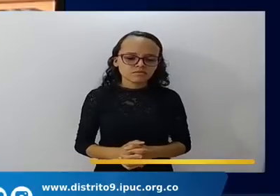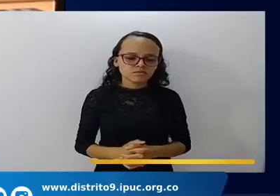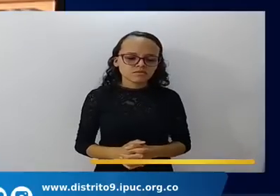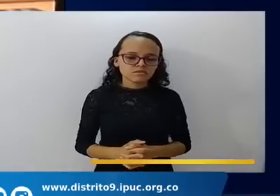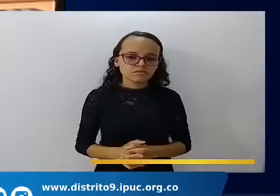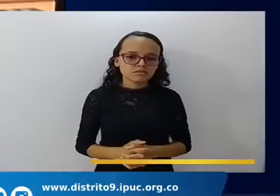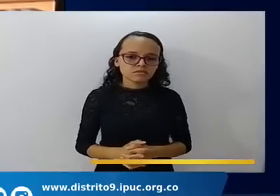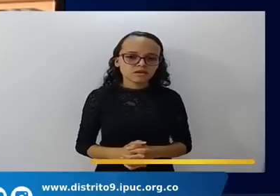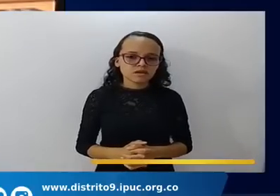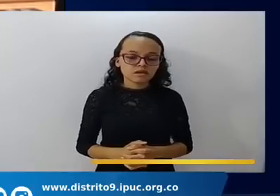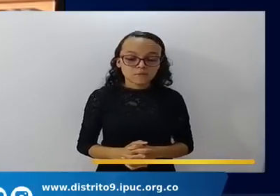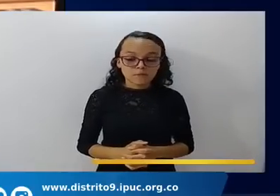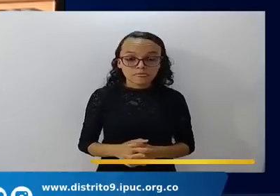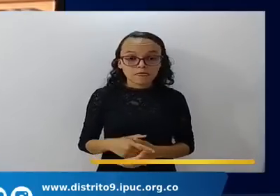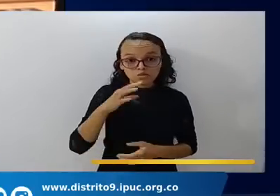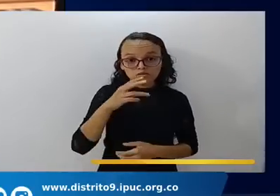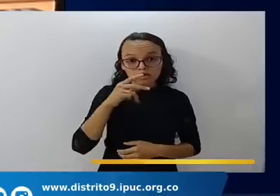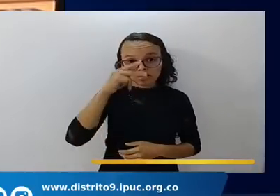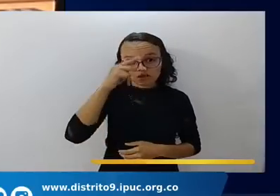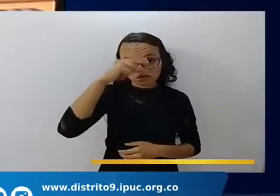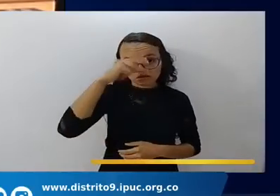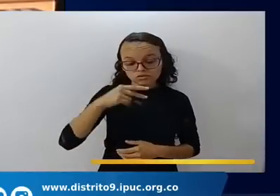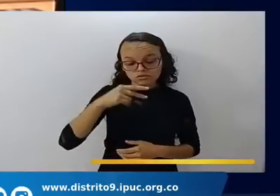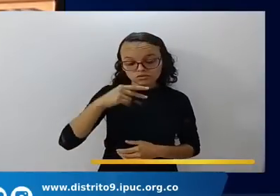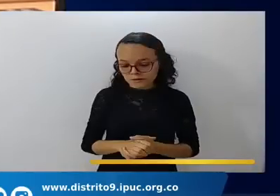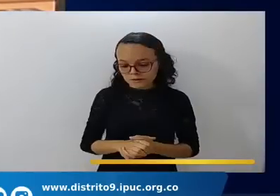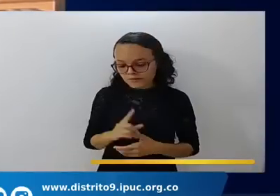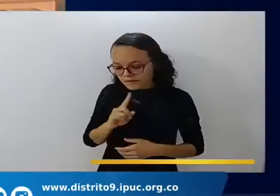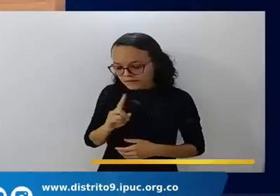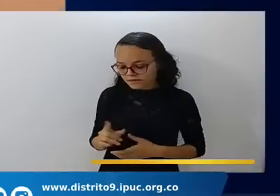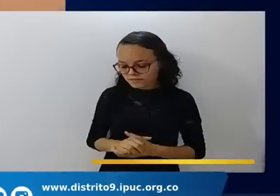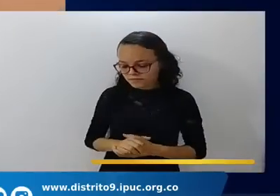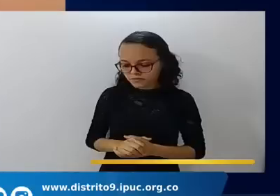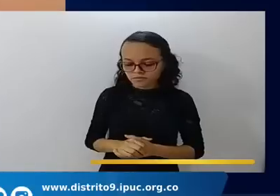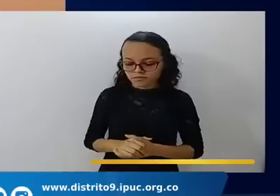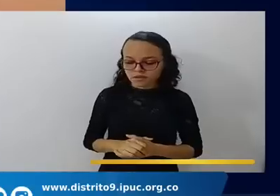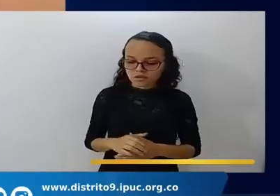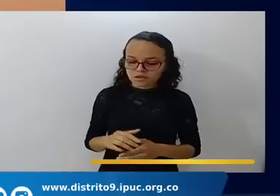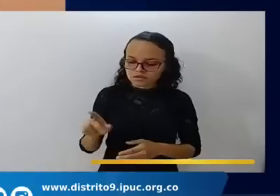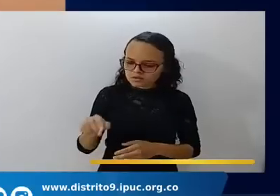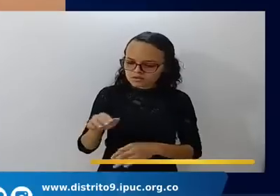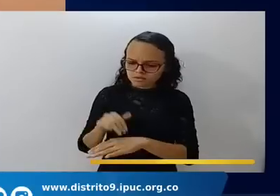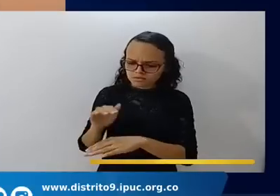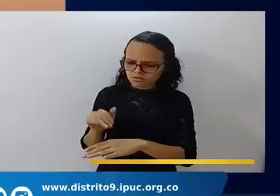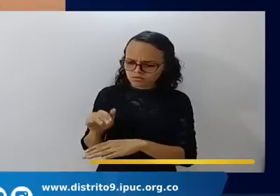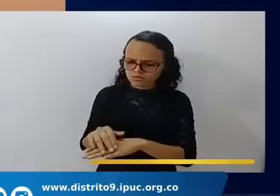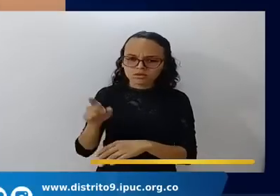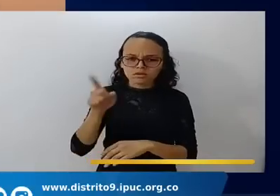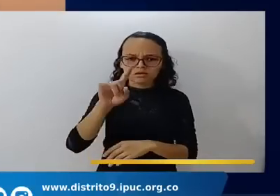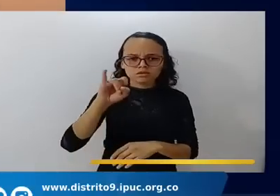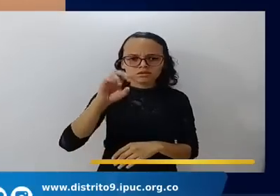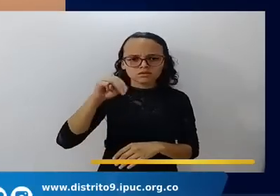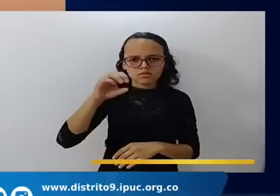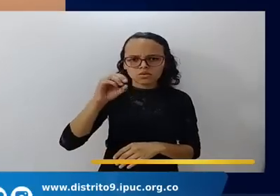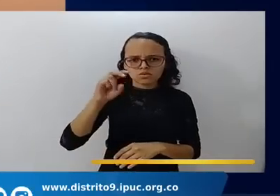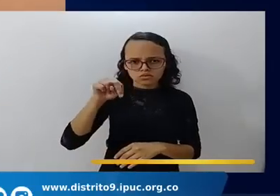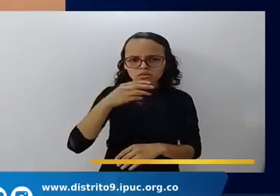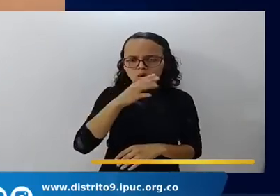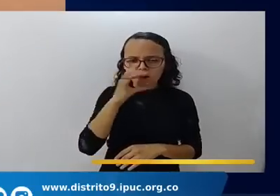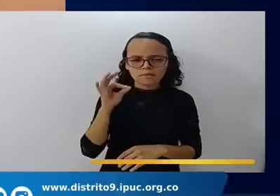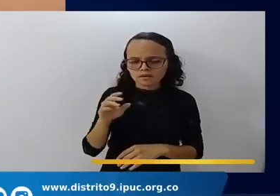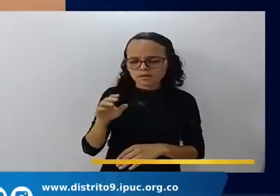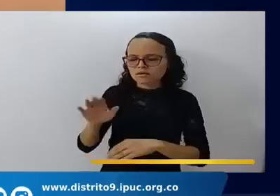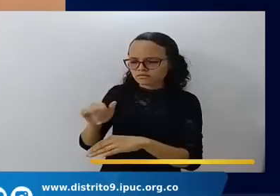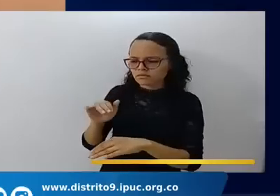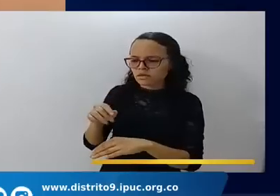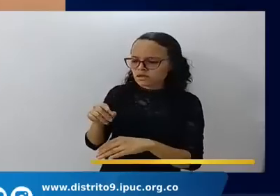Simón, Simón, Simón, Satanás os ha pedido para zarandearos como a trigo. Mas yo he rogado por ti. Que